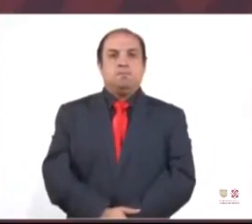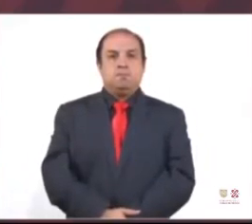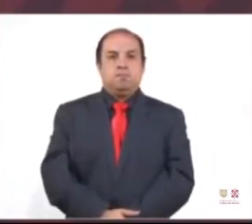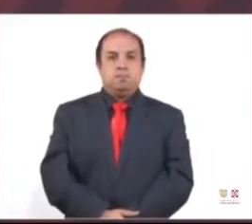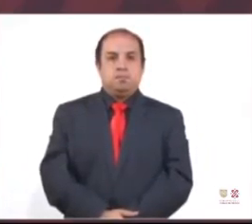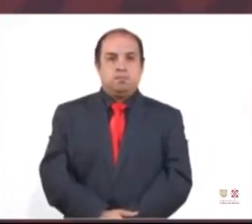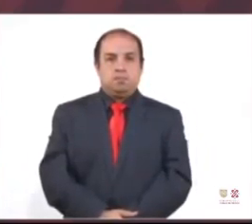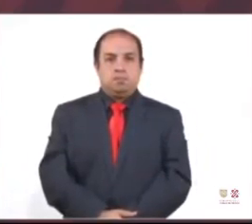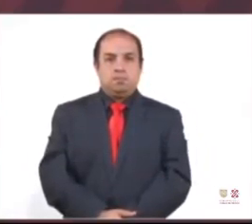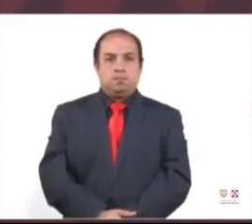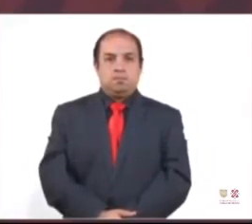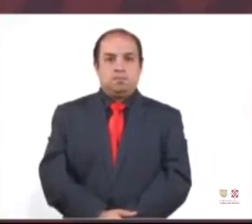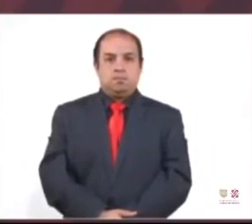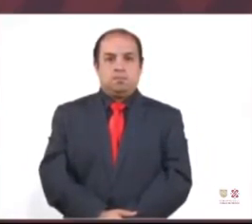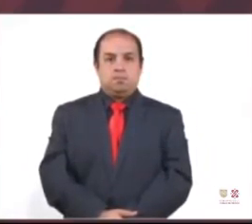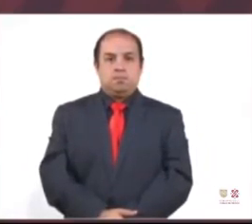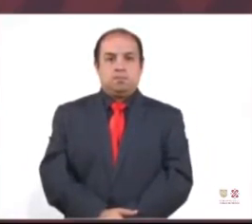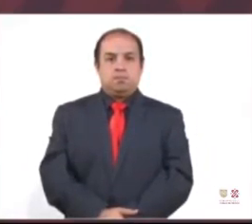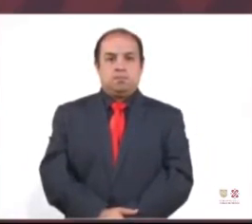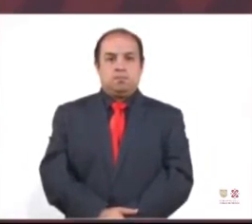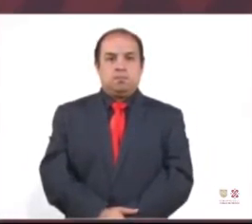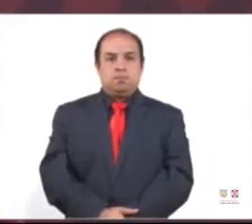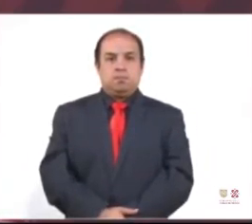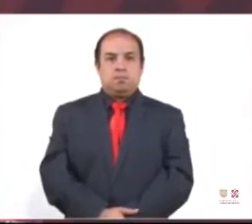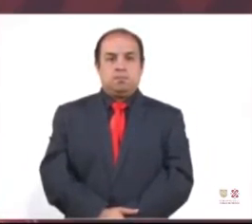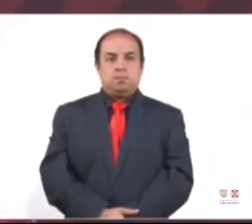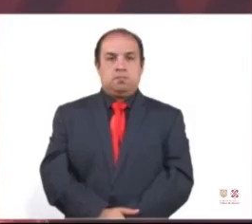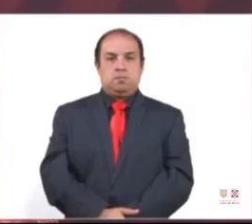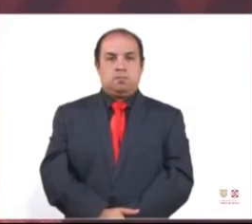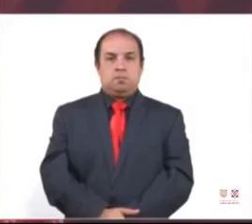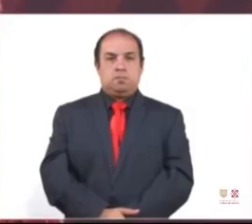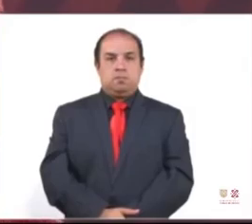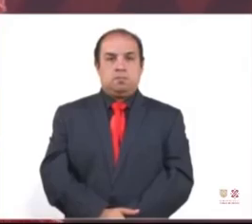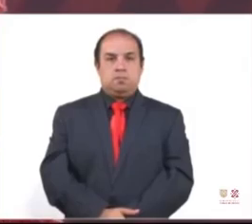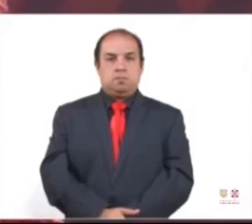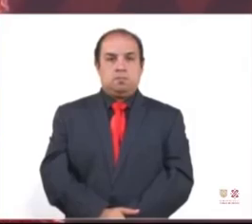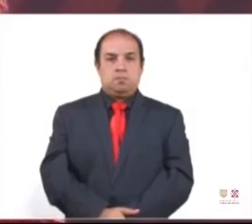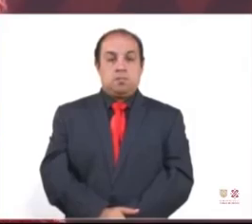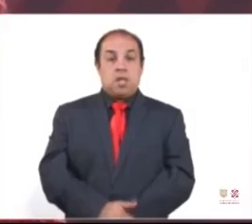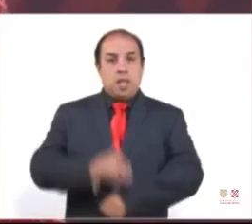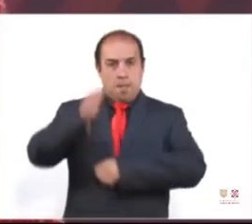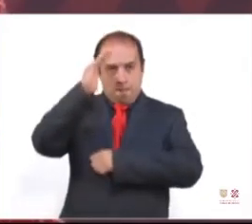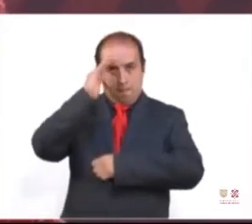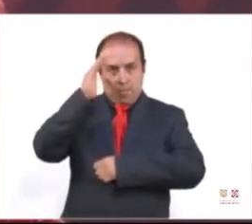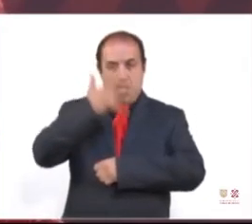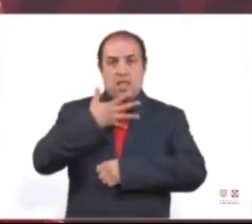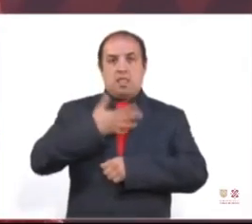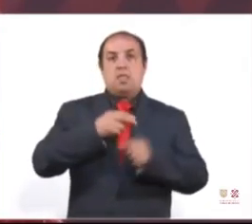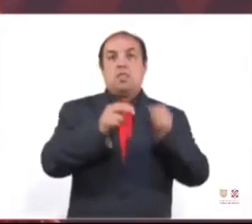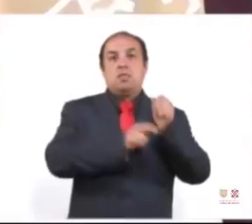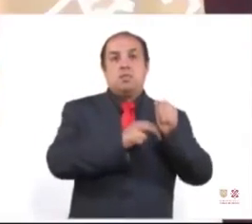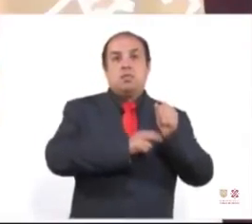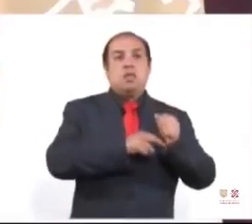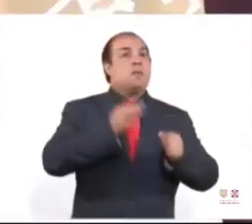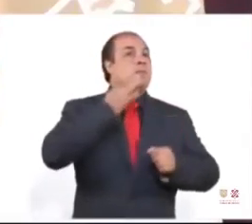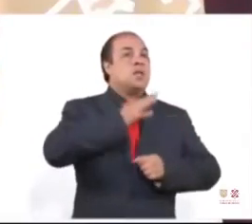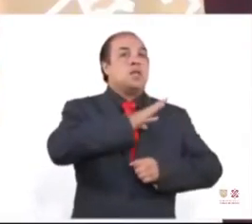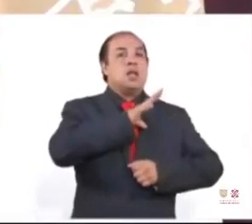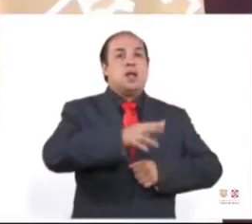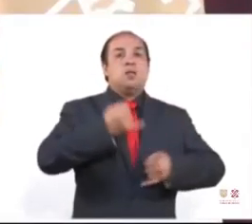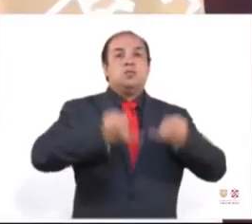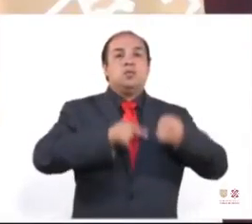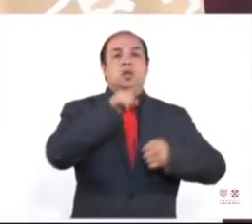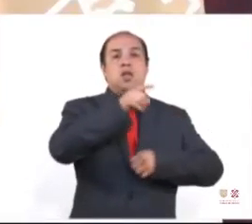Por ello, consideramos que hay un encubrimiento del Fiscal General de Justicia del Estado de